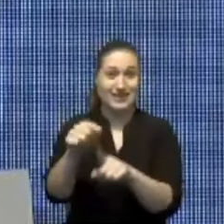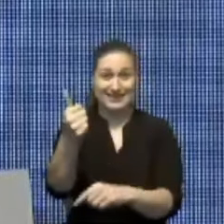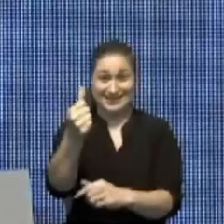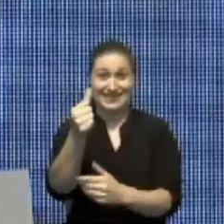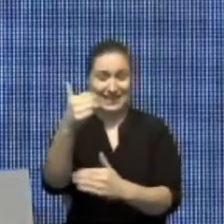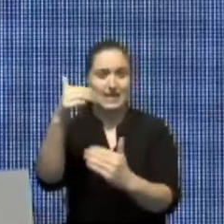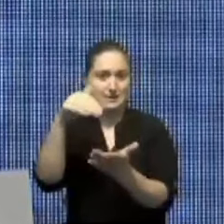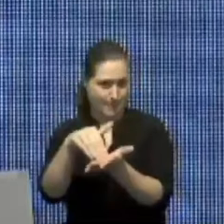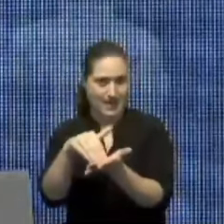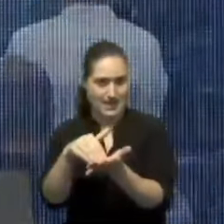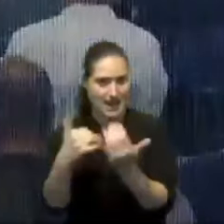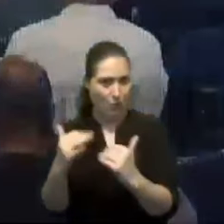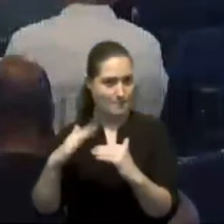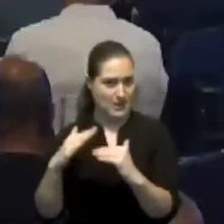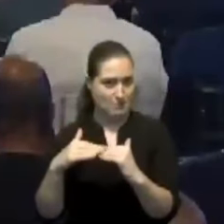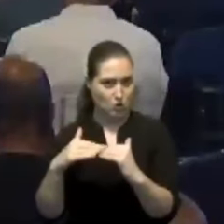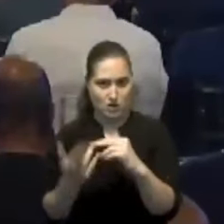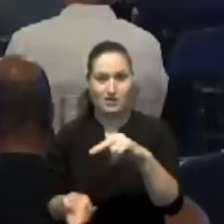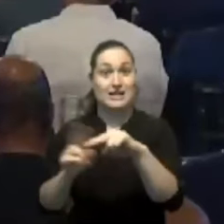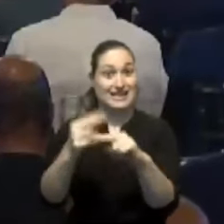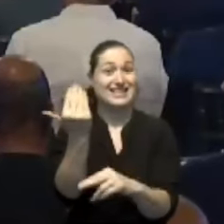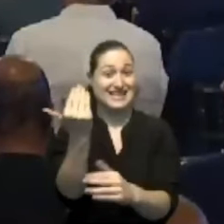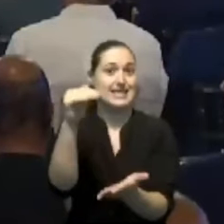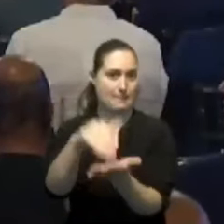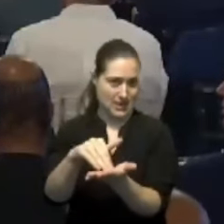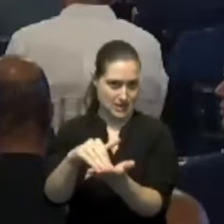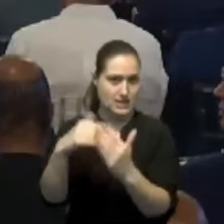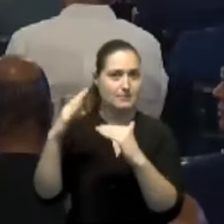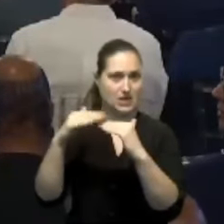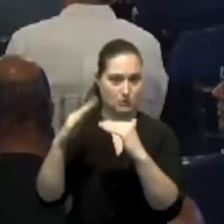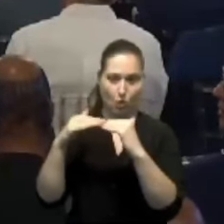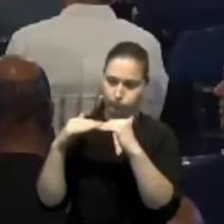mensuales actuales a 15,000 pesos mensuales.